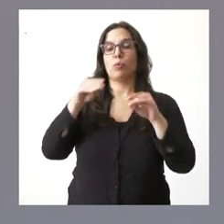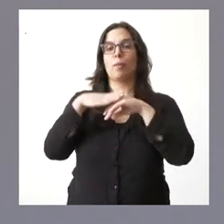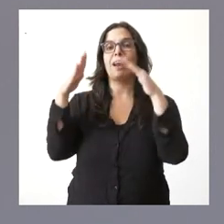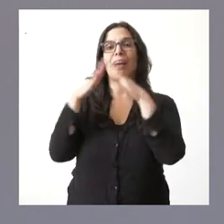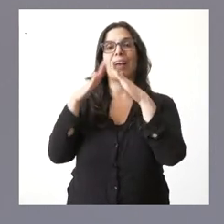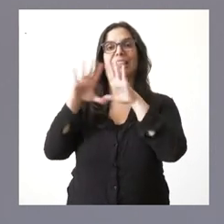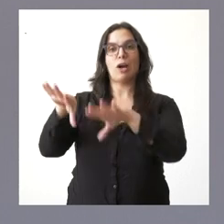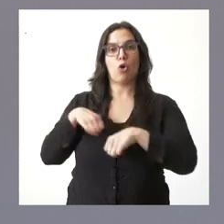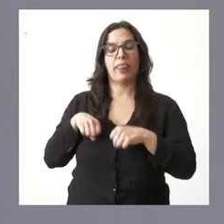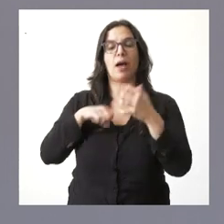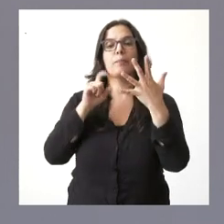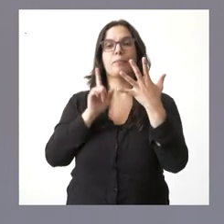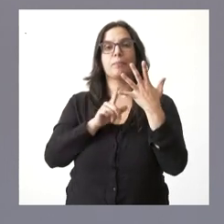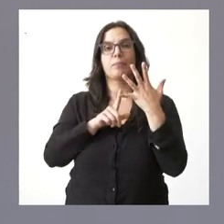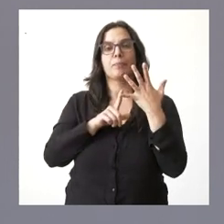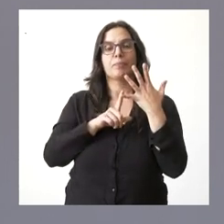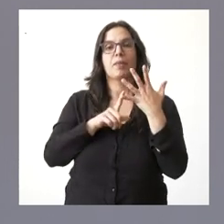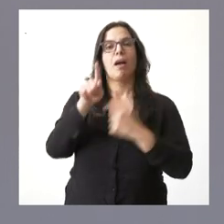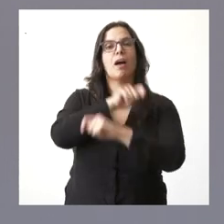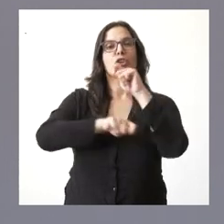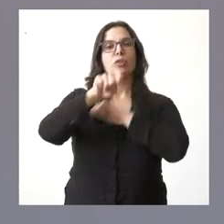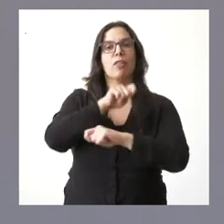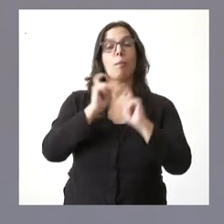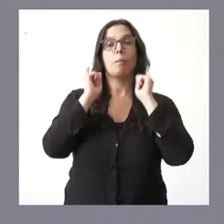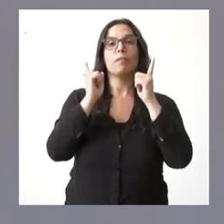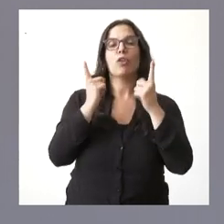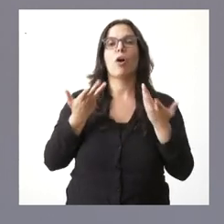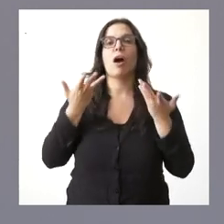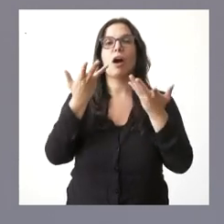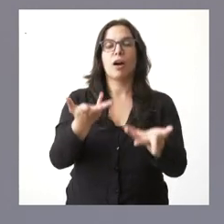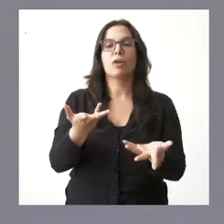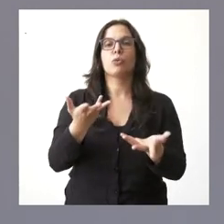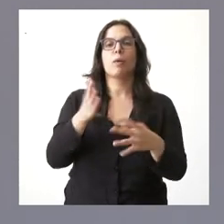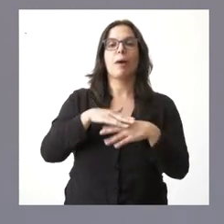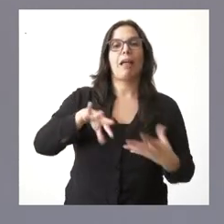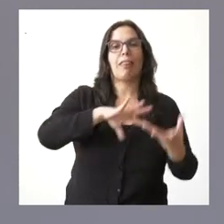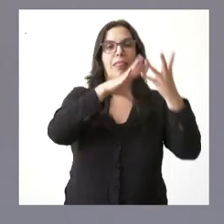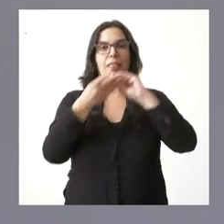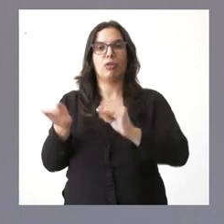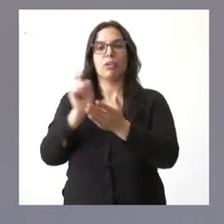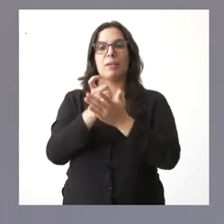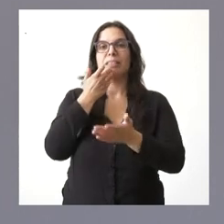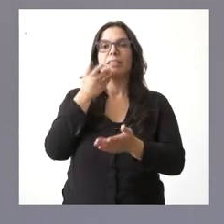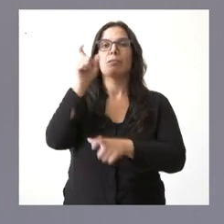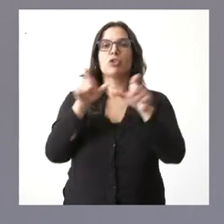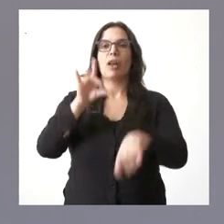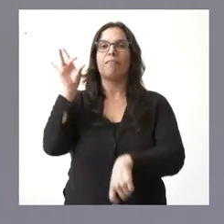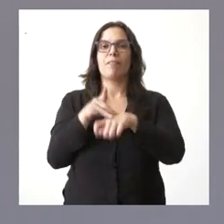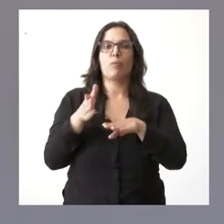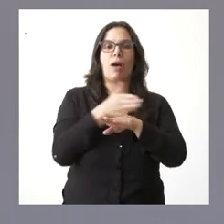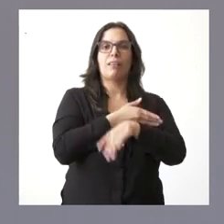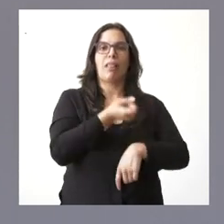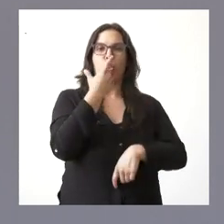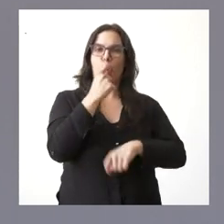acogida, la Asociación y Prevención de Ayuda de la Redactación de Enfermos de Drogodependencia, la